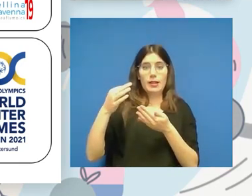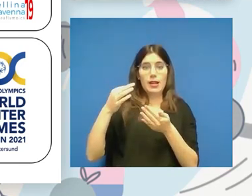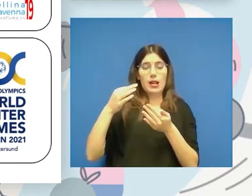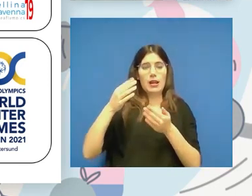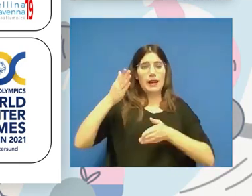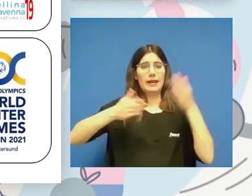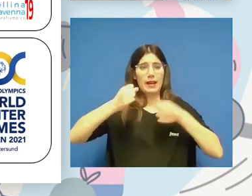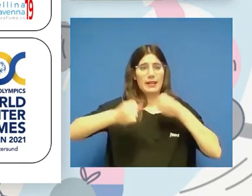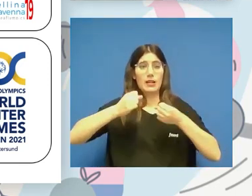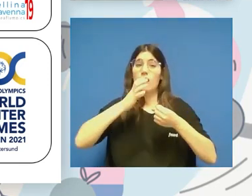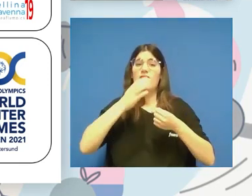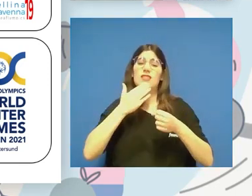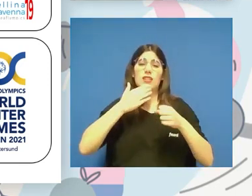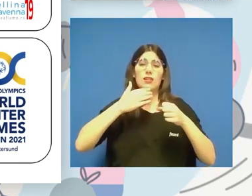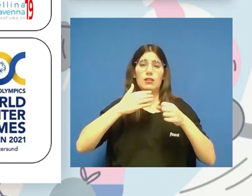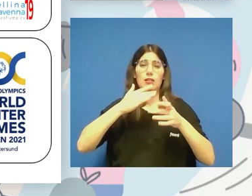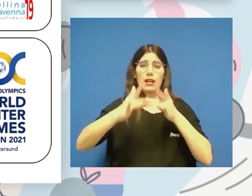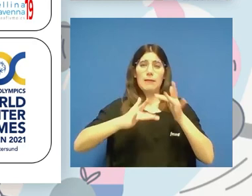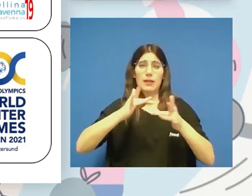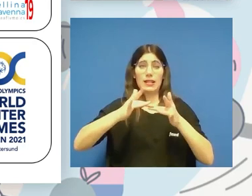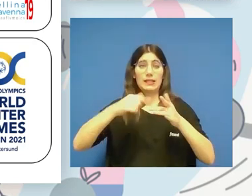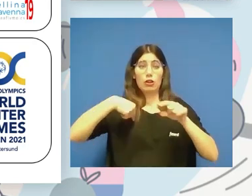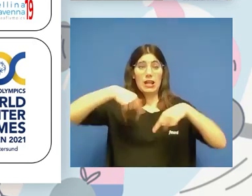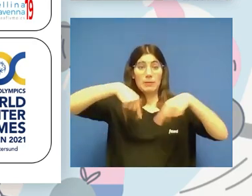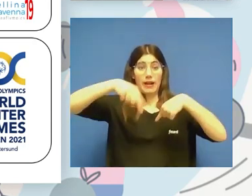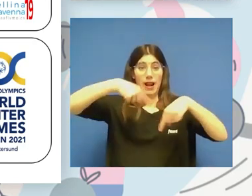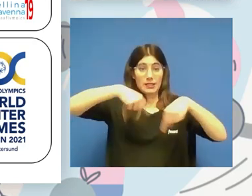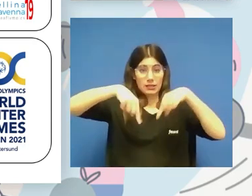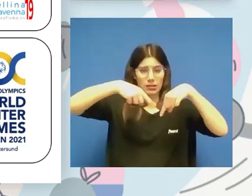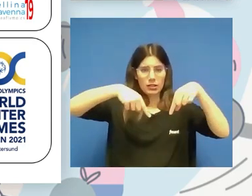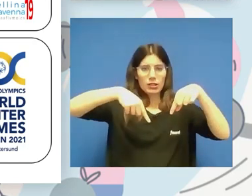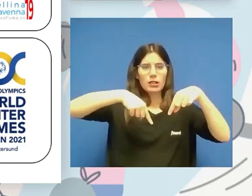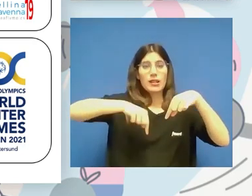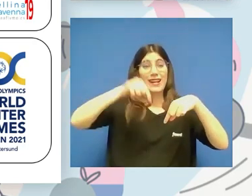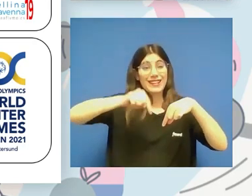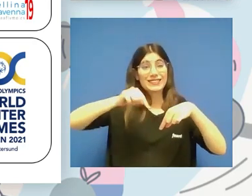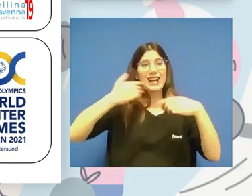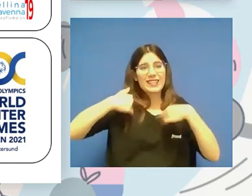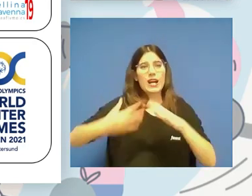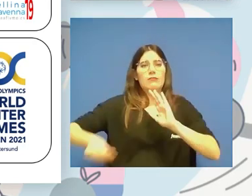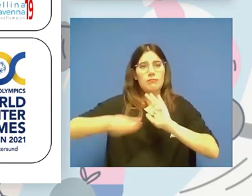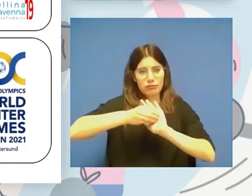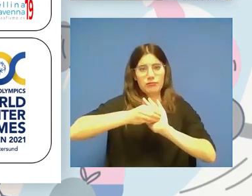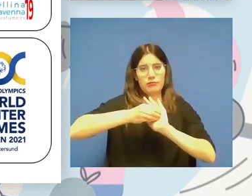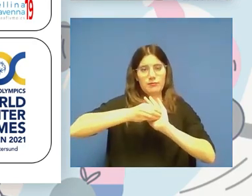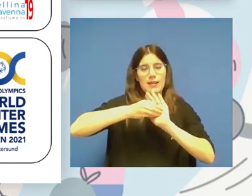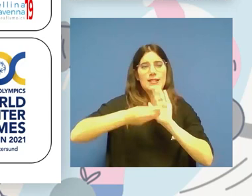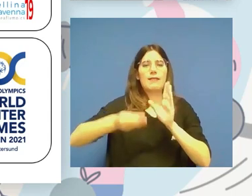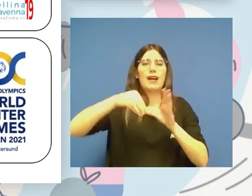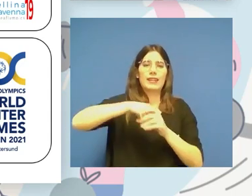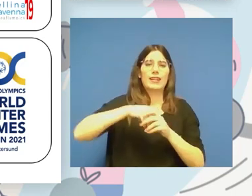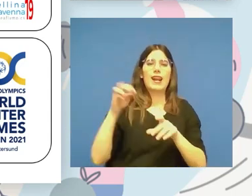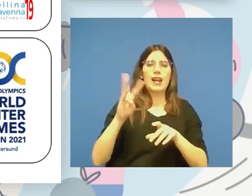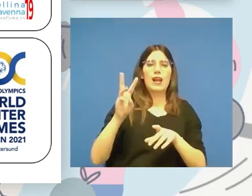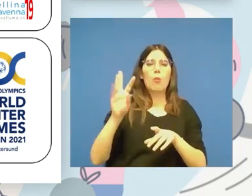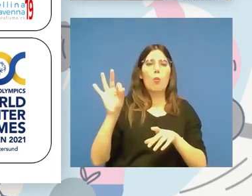esta bicicleta que se propulsa con las piernas, como un triciclo, se va a integrar ya por fin en World Parathletics. ¿Eso qué significa?